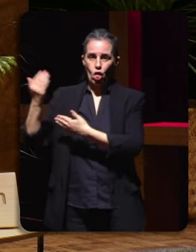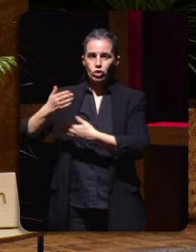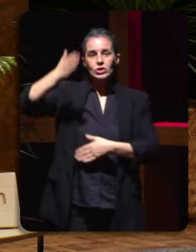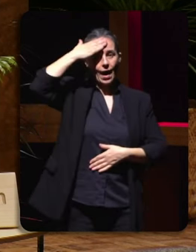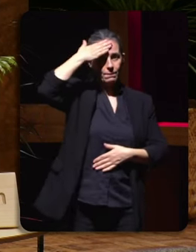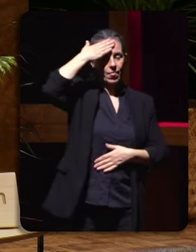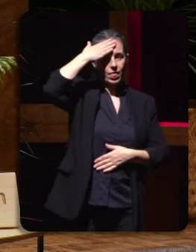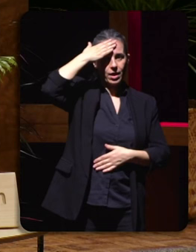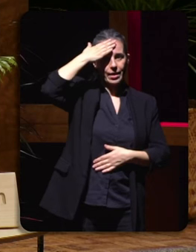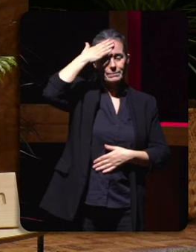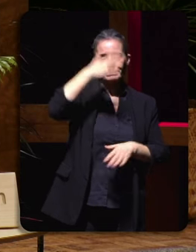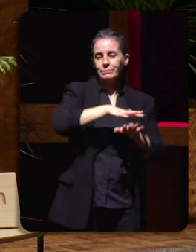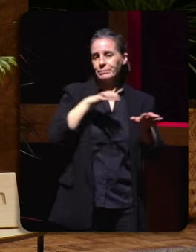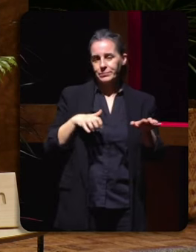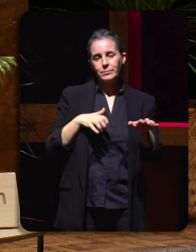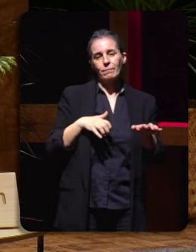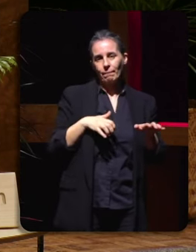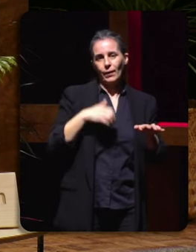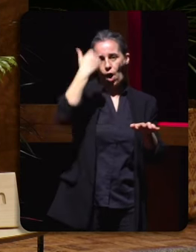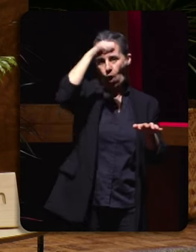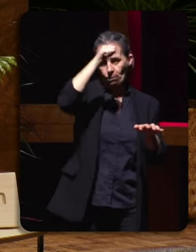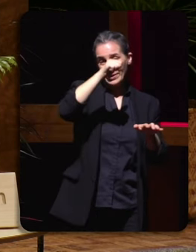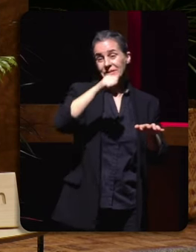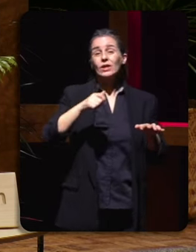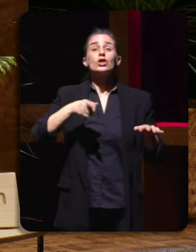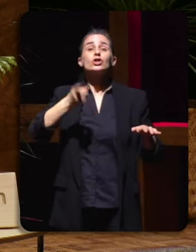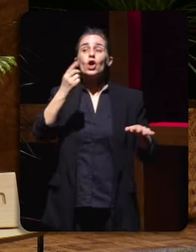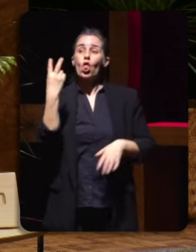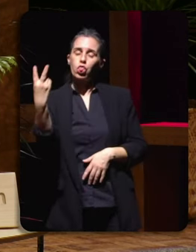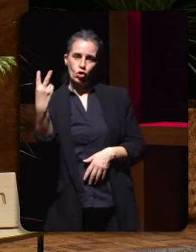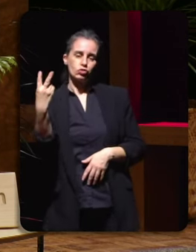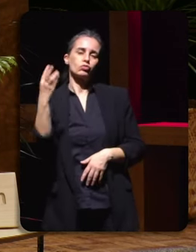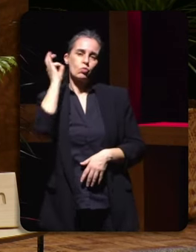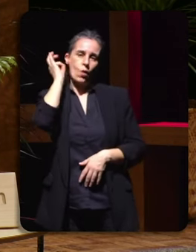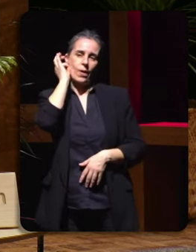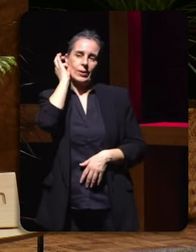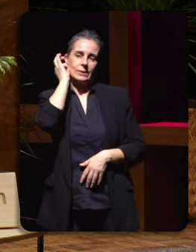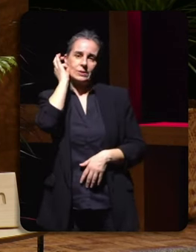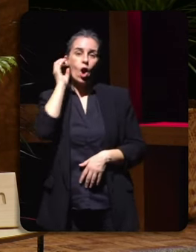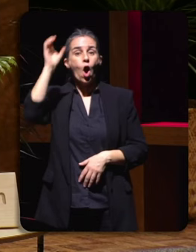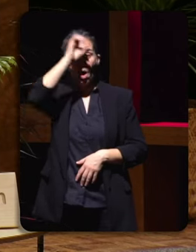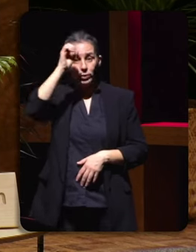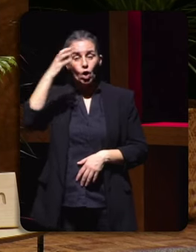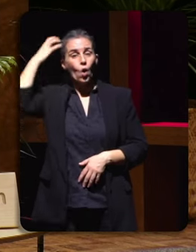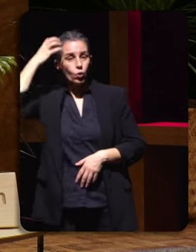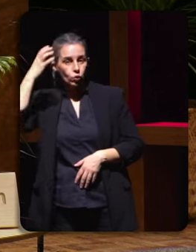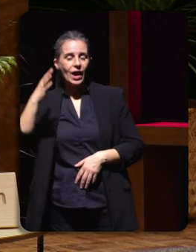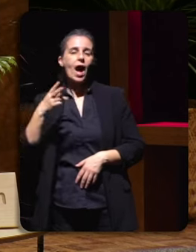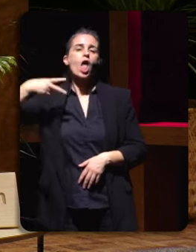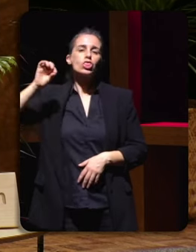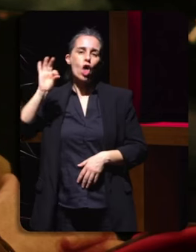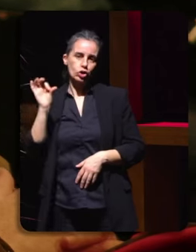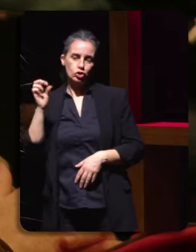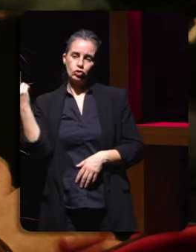deles só dous están dirixidos por mulleres la opinión da Coruña e nos pasa